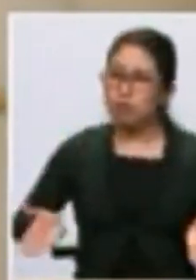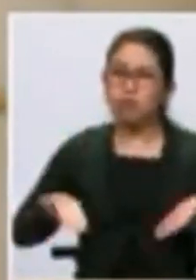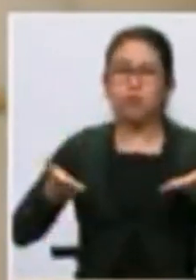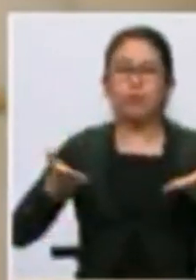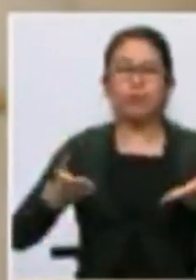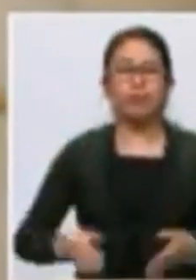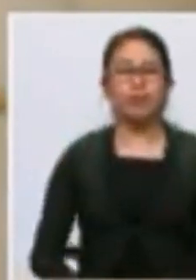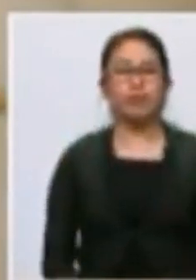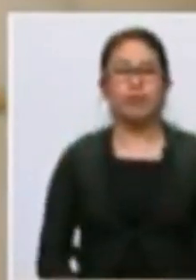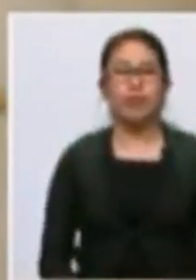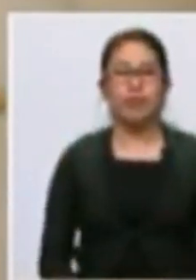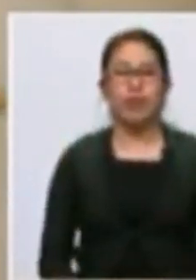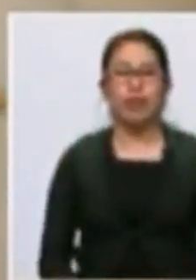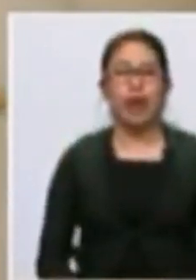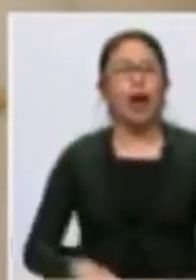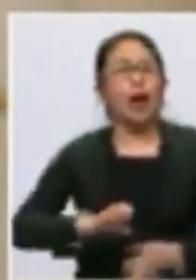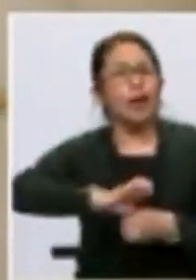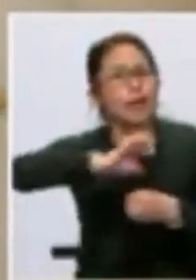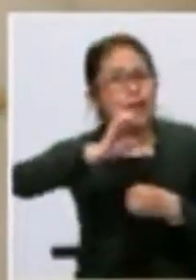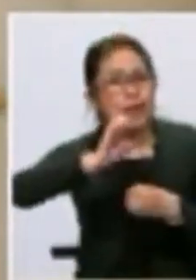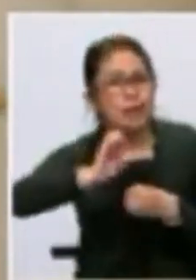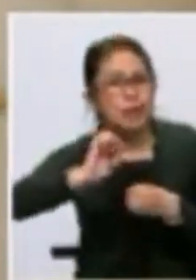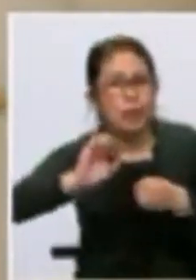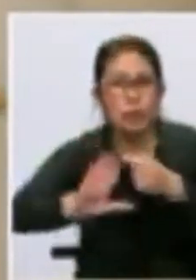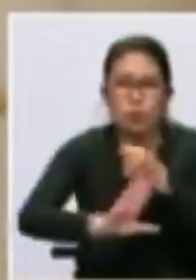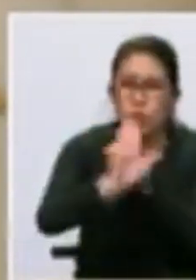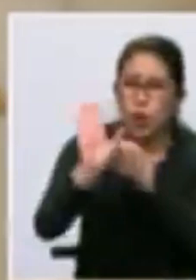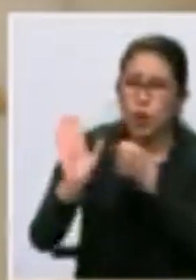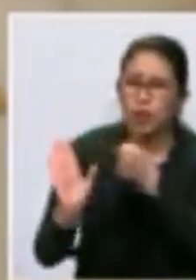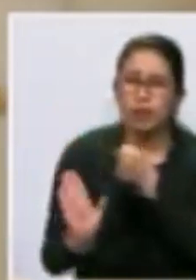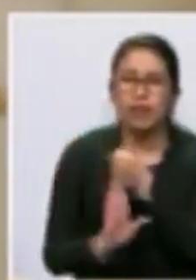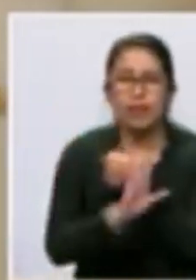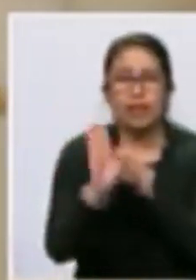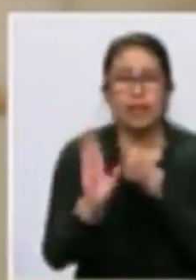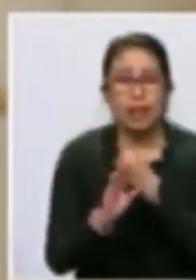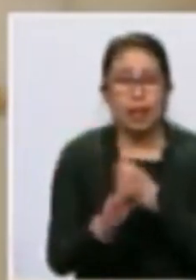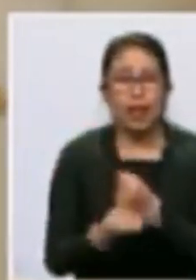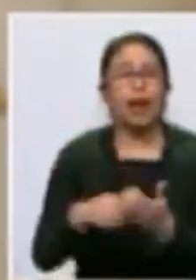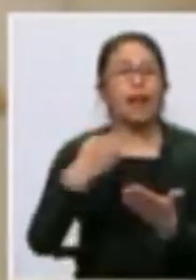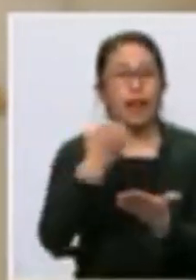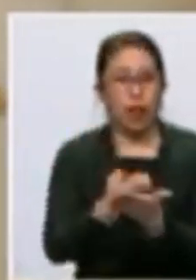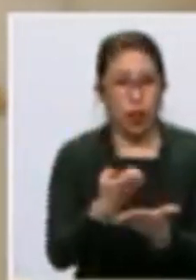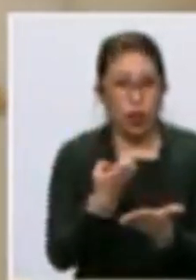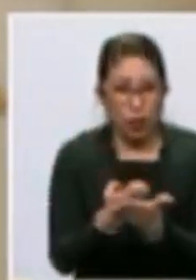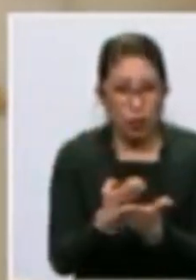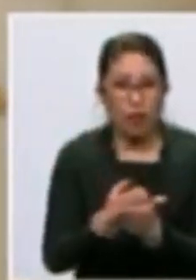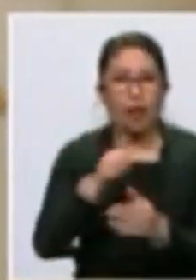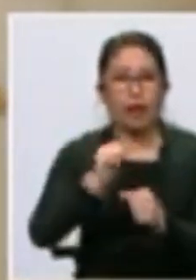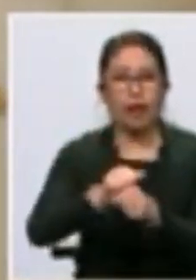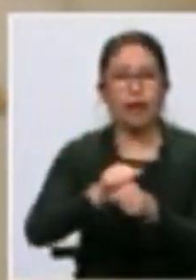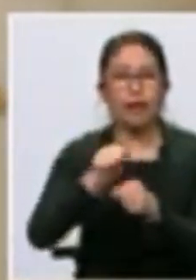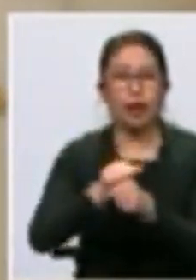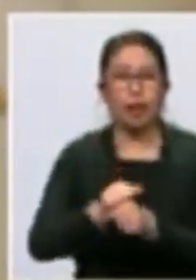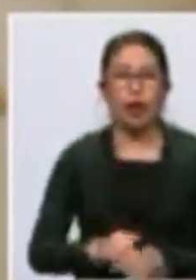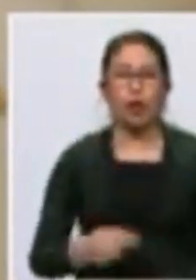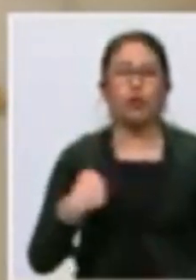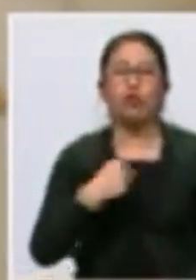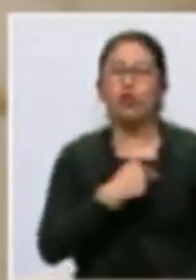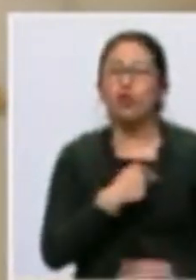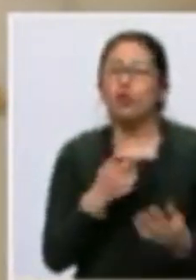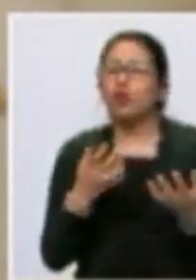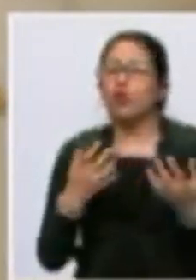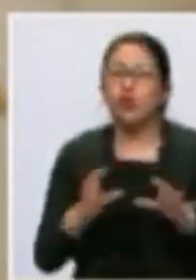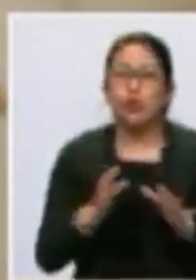Obrera Boliviana. Un espíritu que defiende la estabilidad laboral. Y por eso instruimos no despedir a ningún